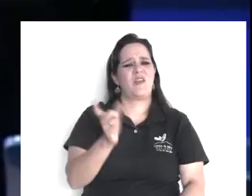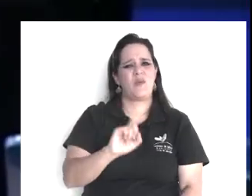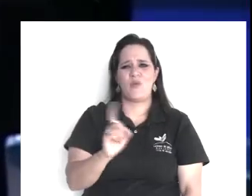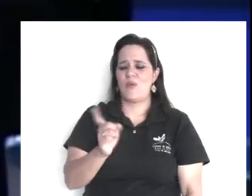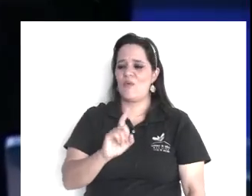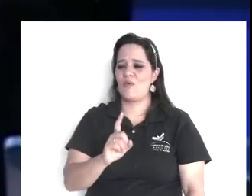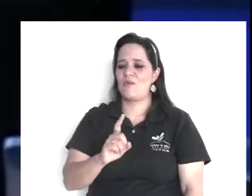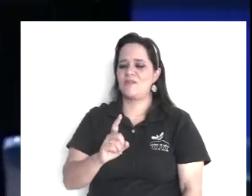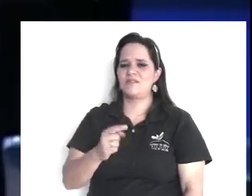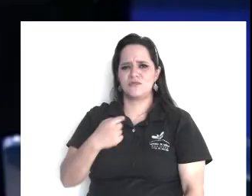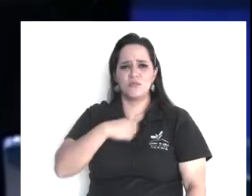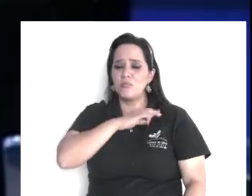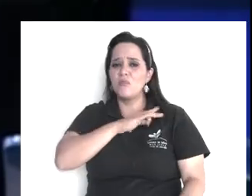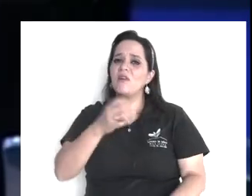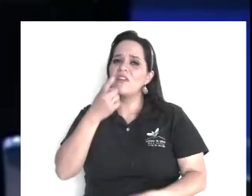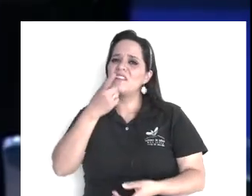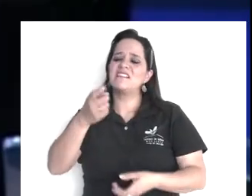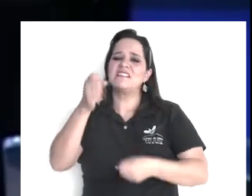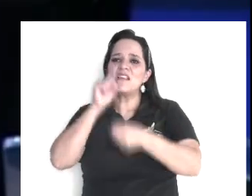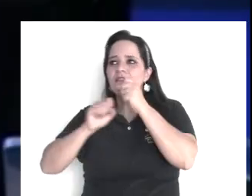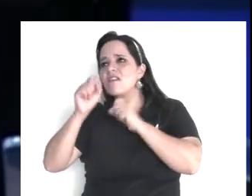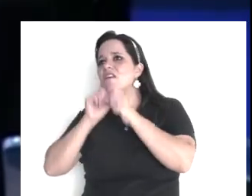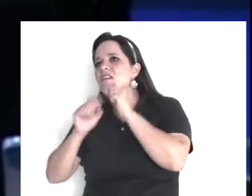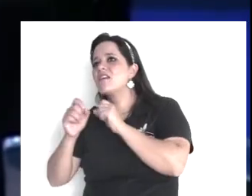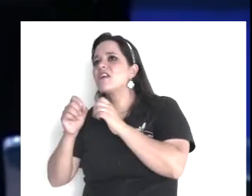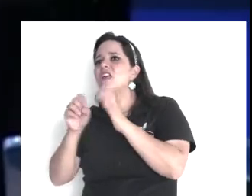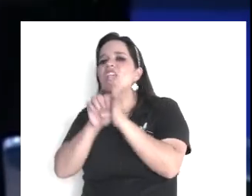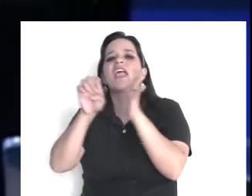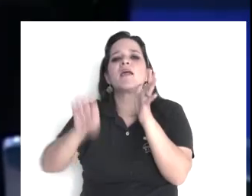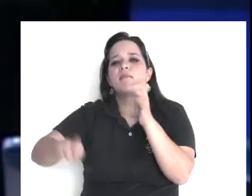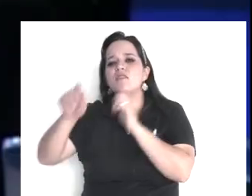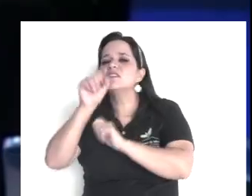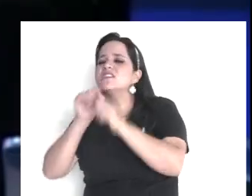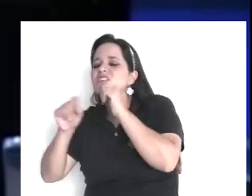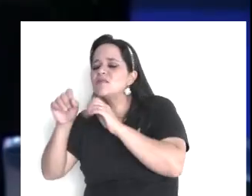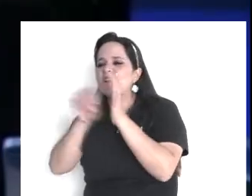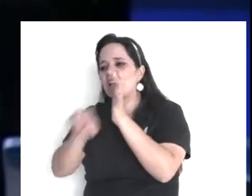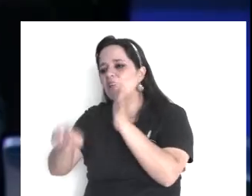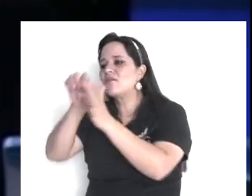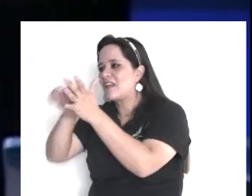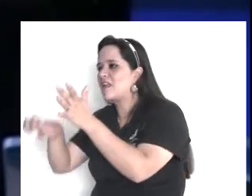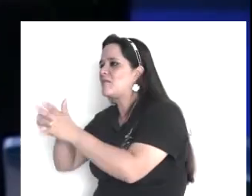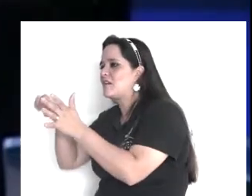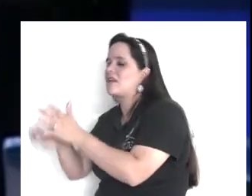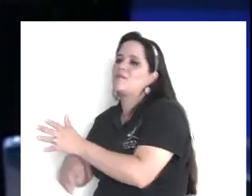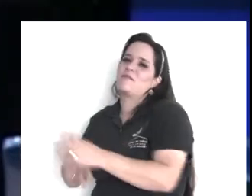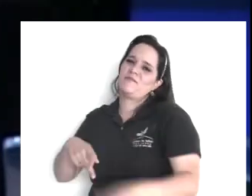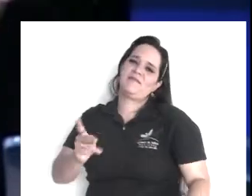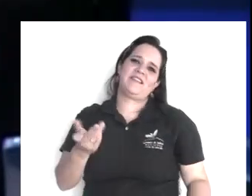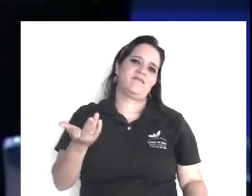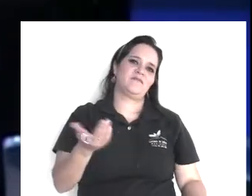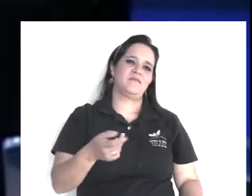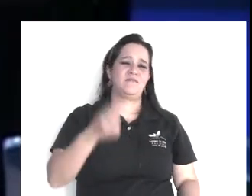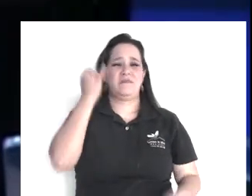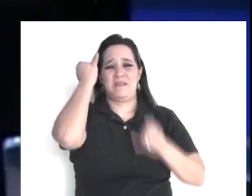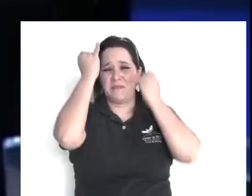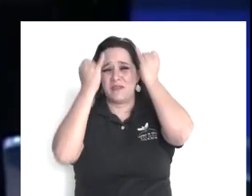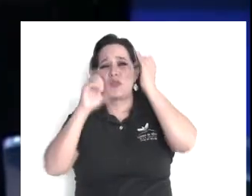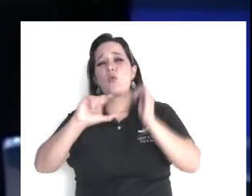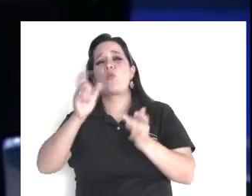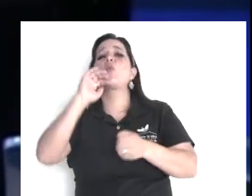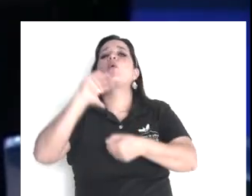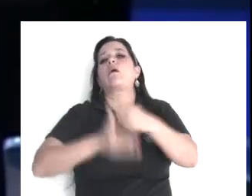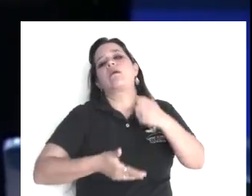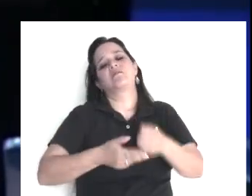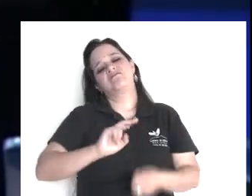a ver, pues que hice, a ver hermano, quieres decirle, lo que me dijiste, no, pues este, fíjate, no, no, pero dile lo que me dijiste,